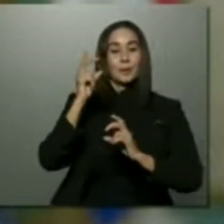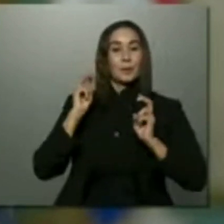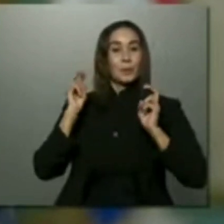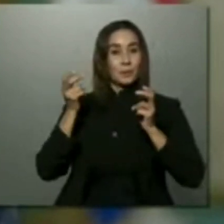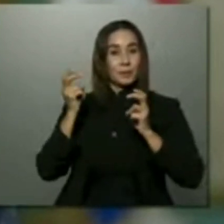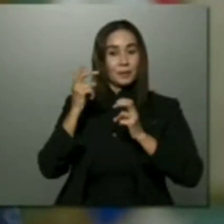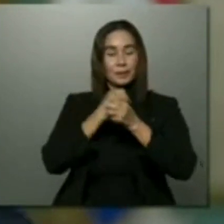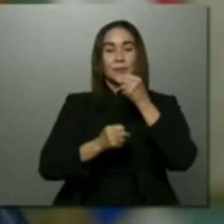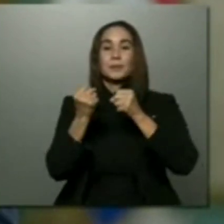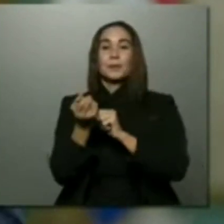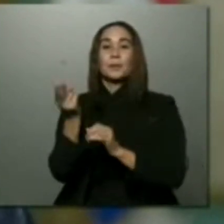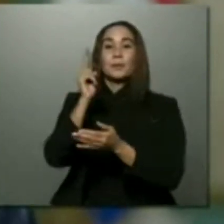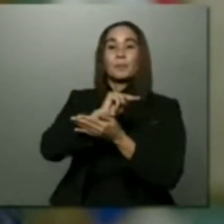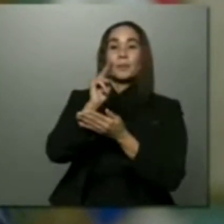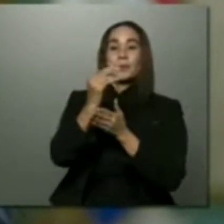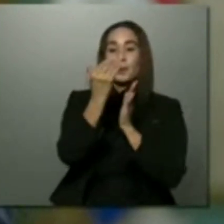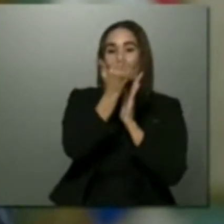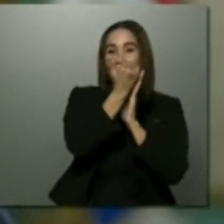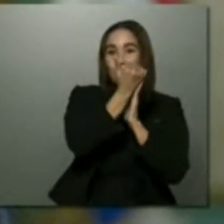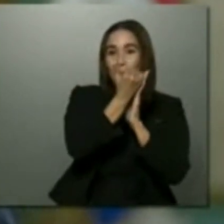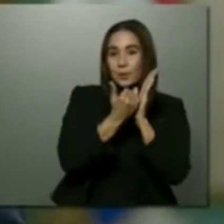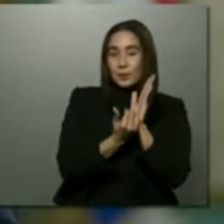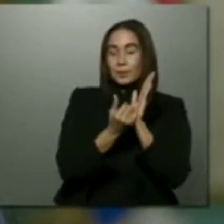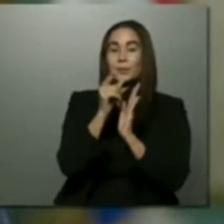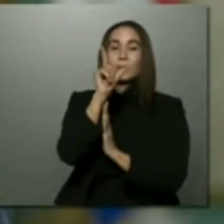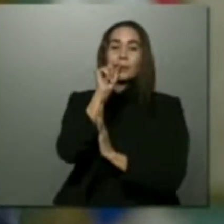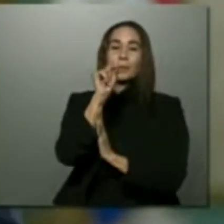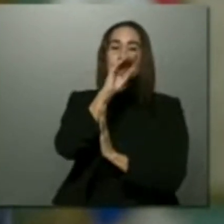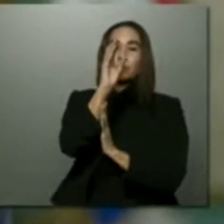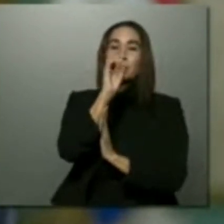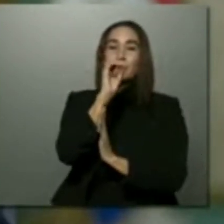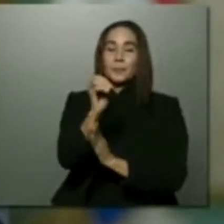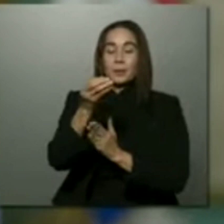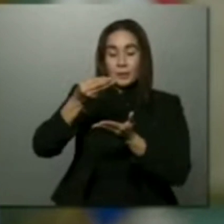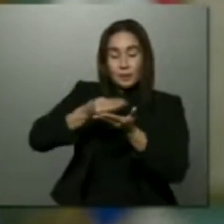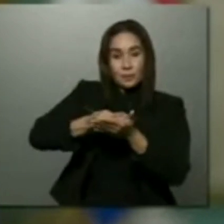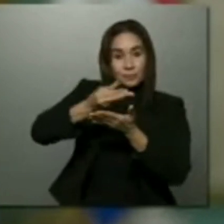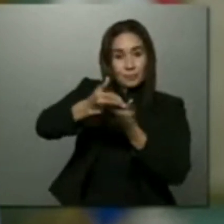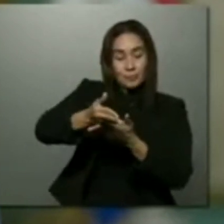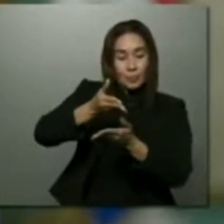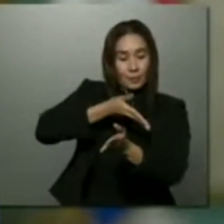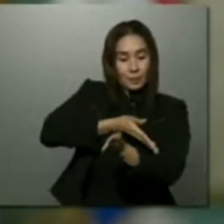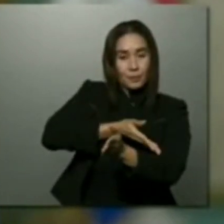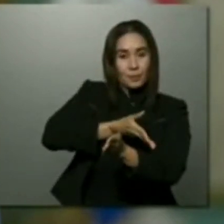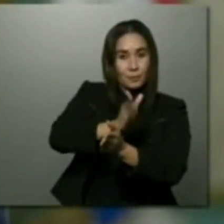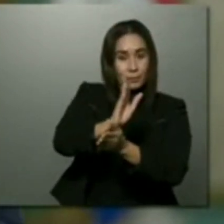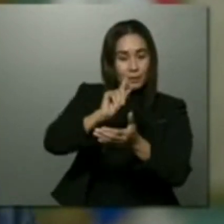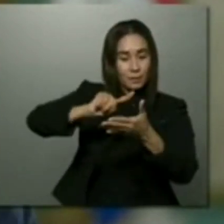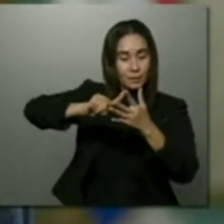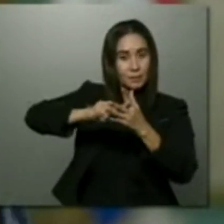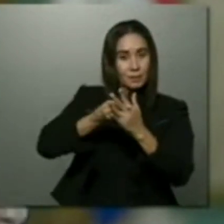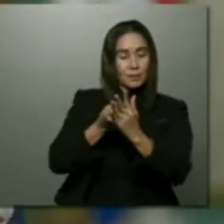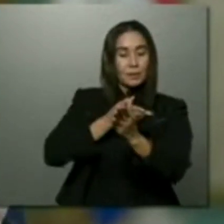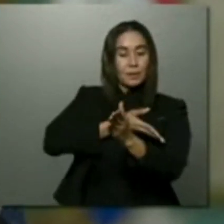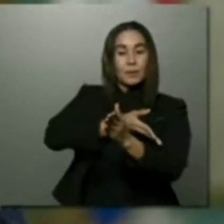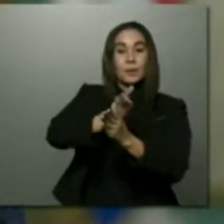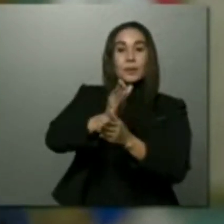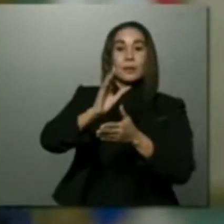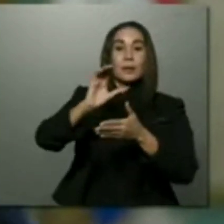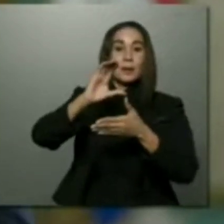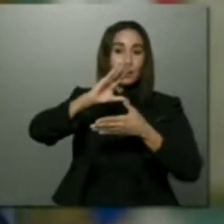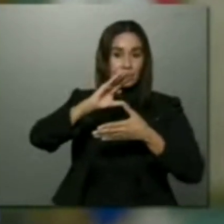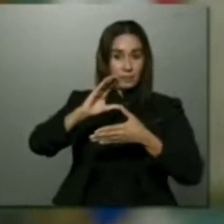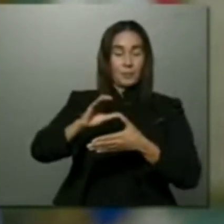2022, reducir en promedio un 20% del costo del trayecto comprendido desde la autopista Las